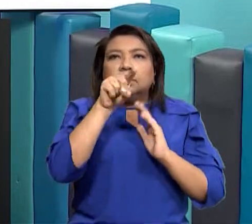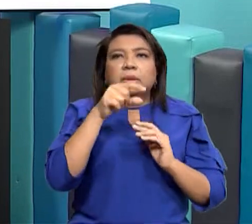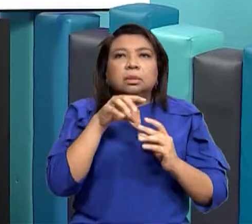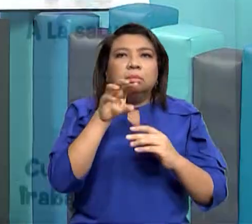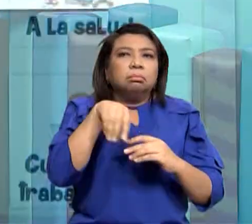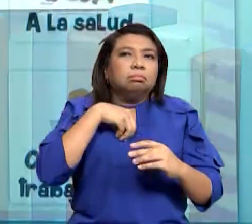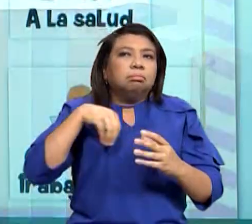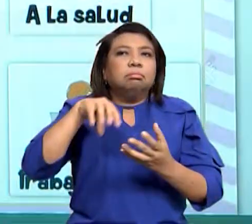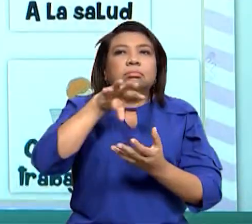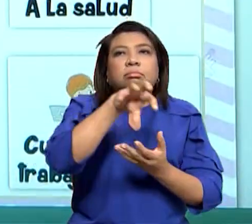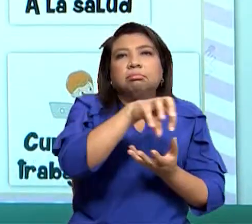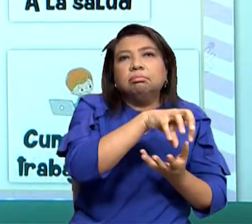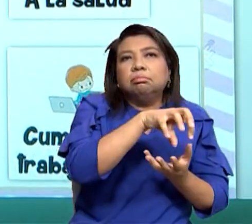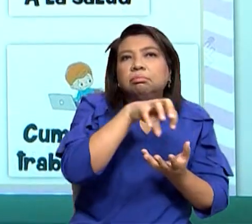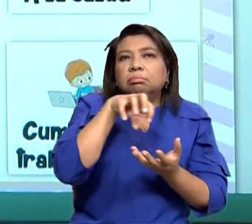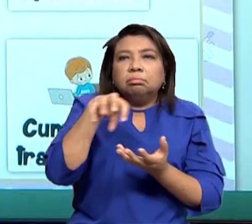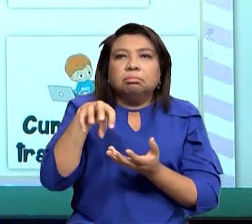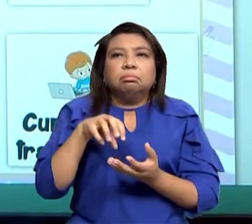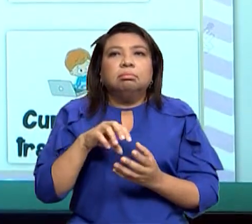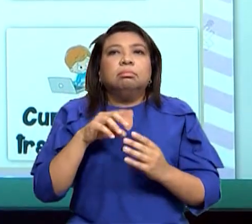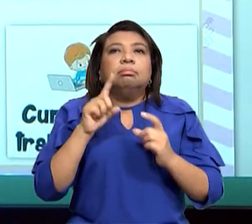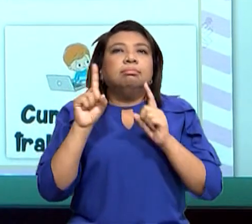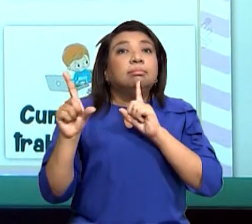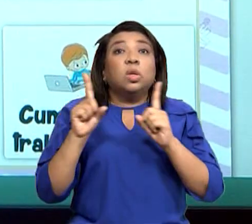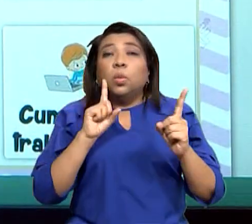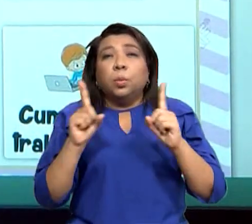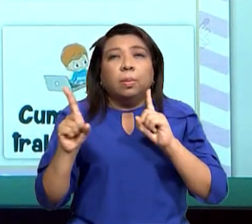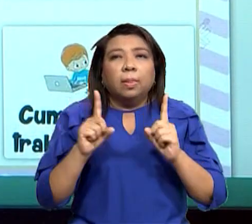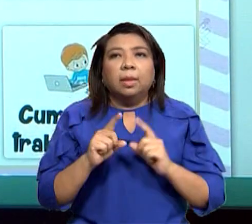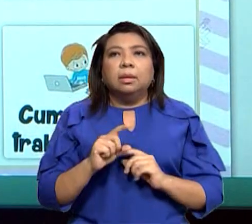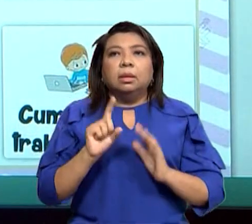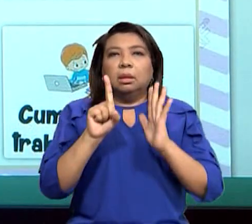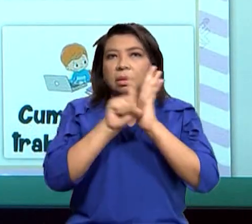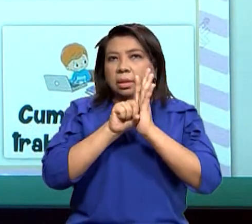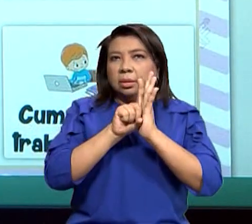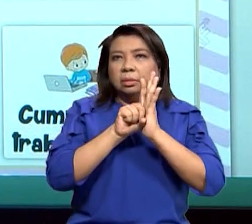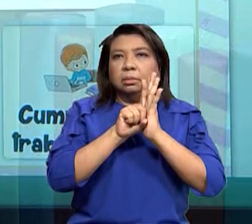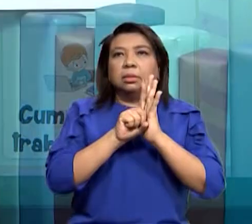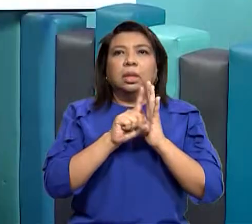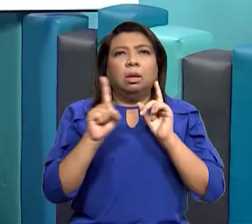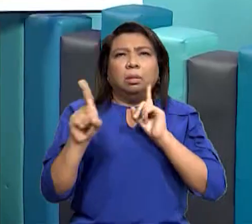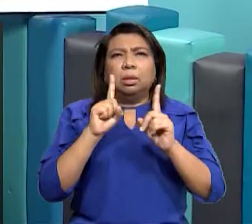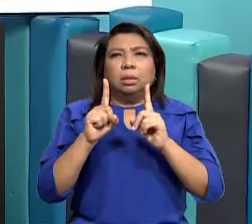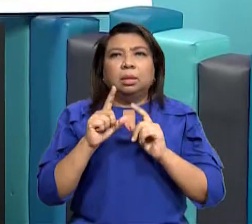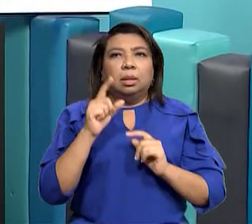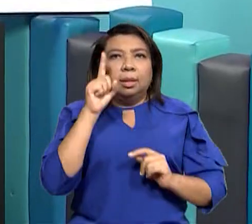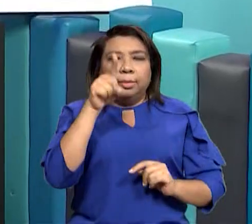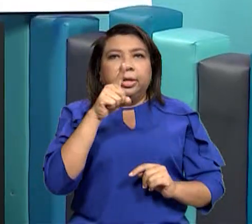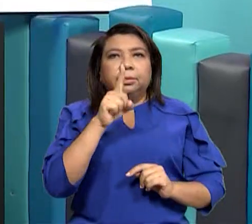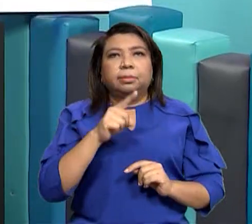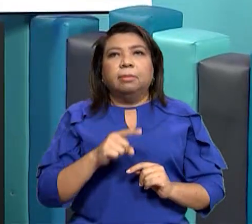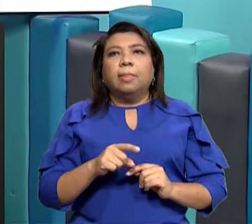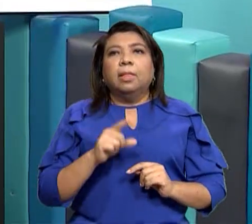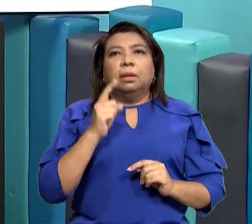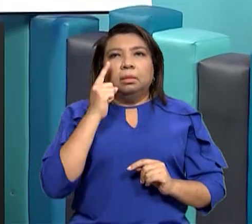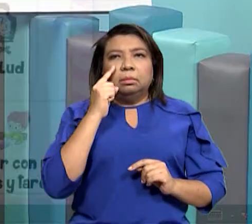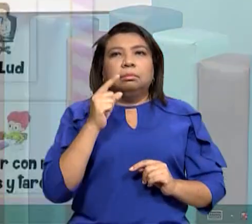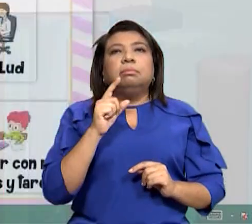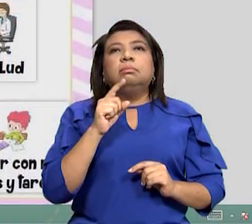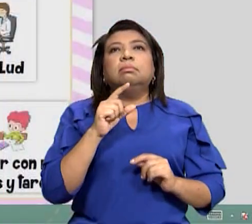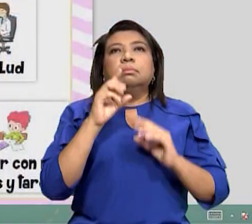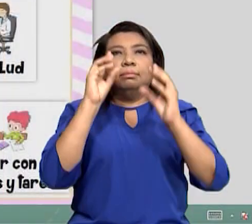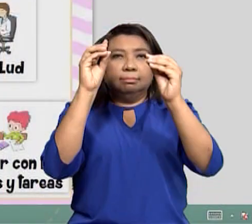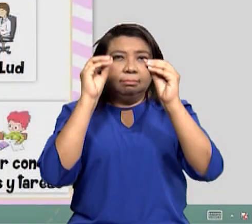en lo que nosotros creemos que es derecho o es un deber Albert a ver vamos a leerte las primeras para después